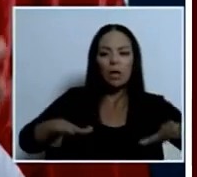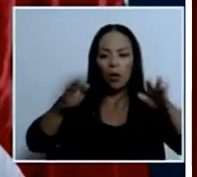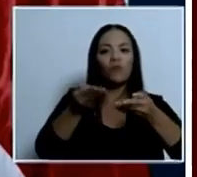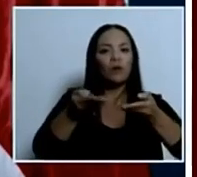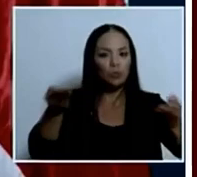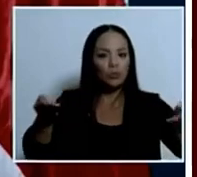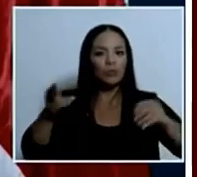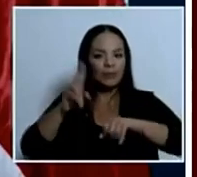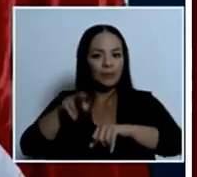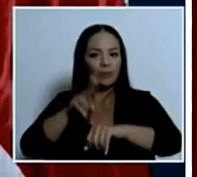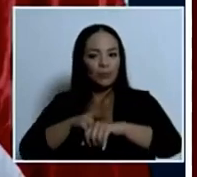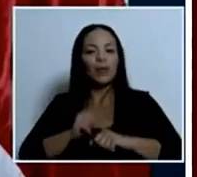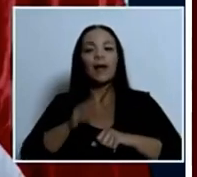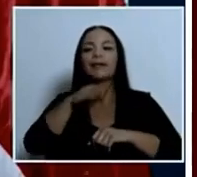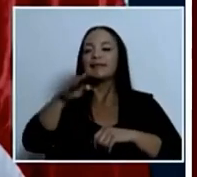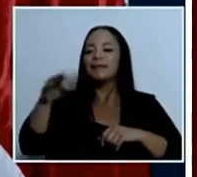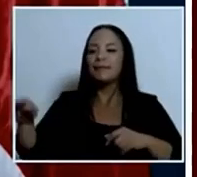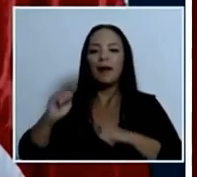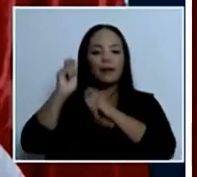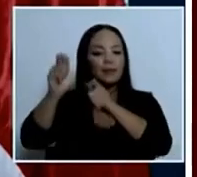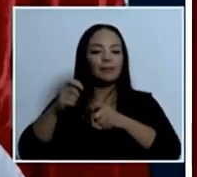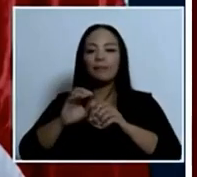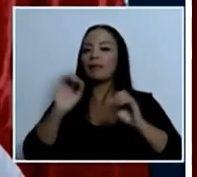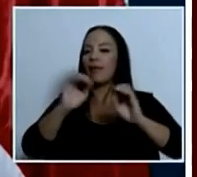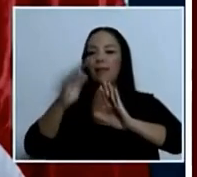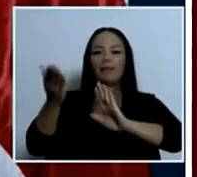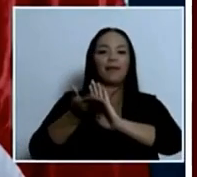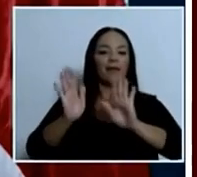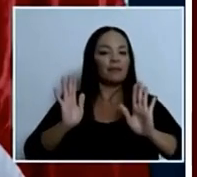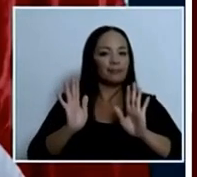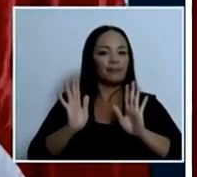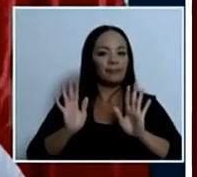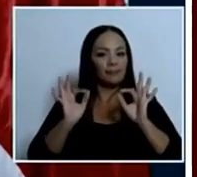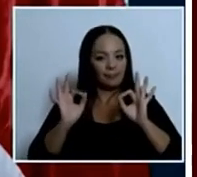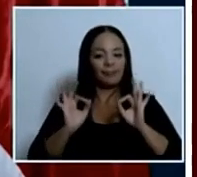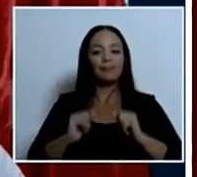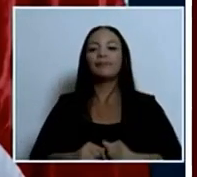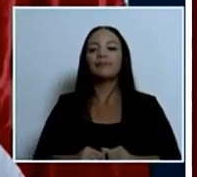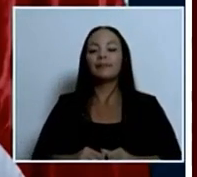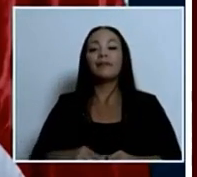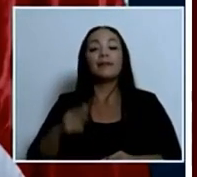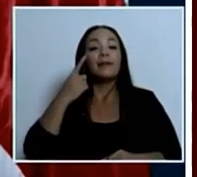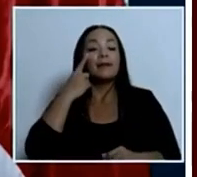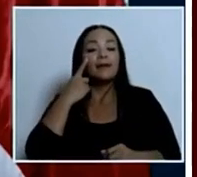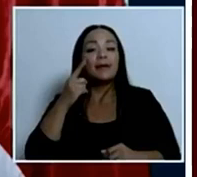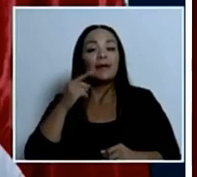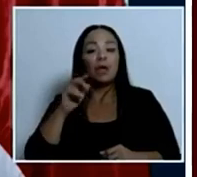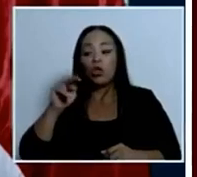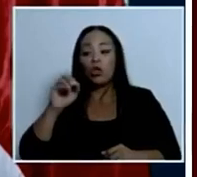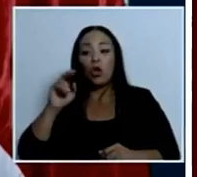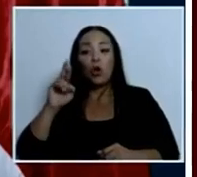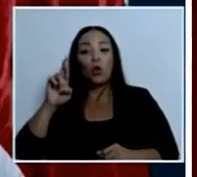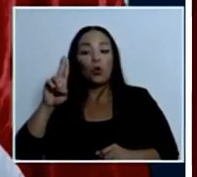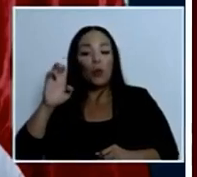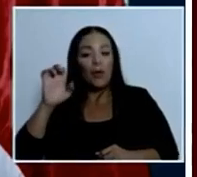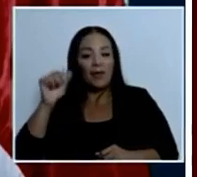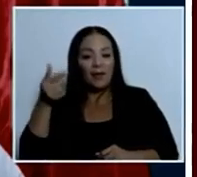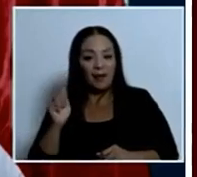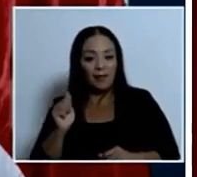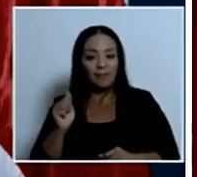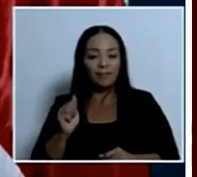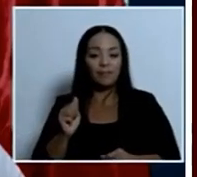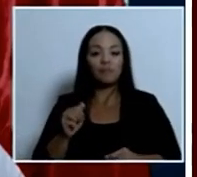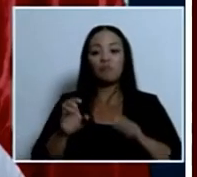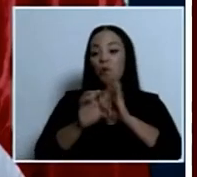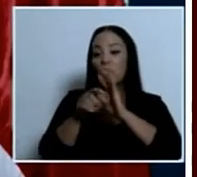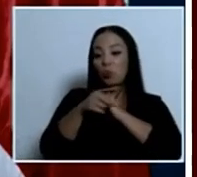mares sin dañarlos vea a Noruega sacando gas natural